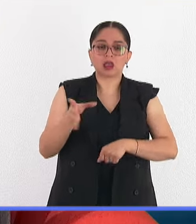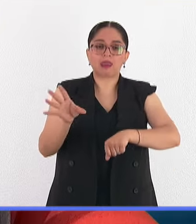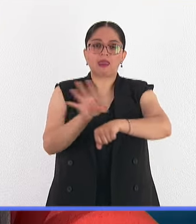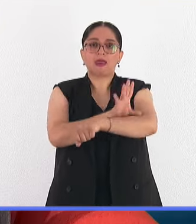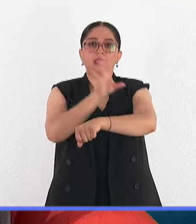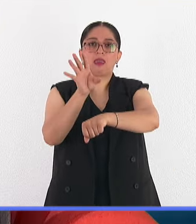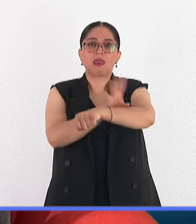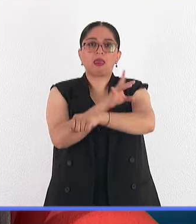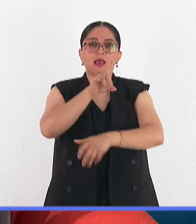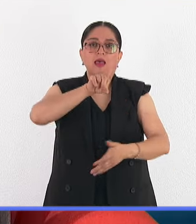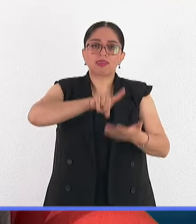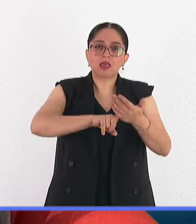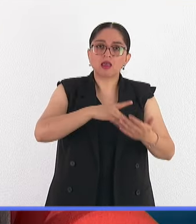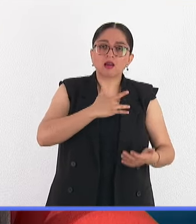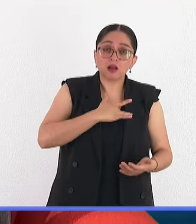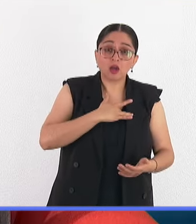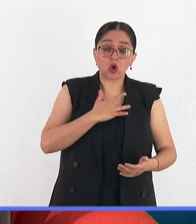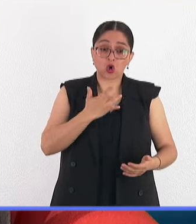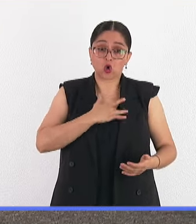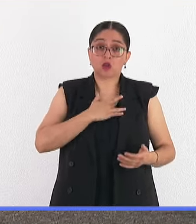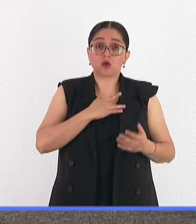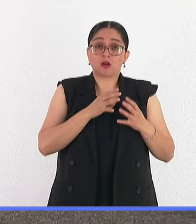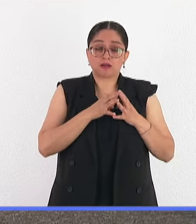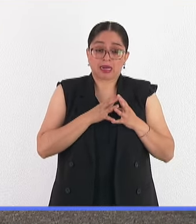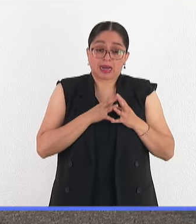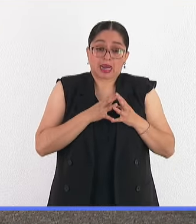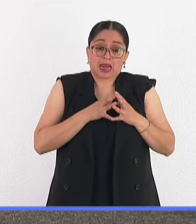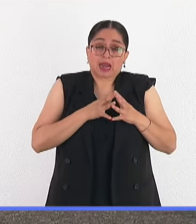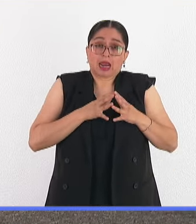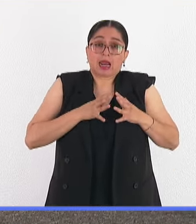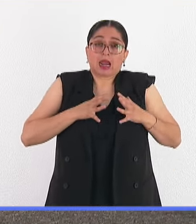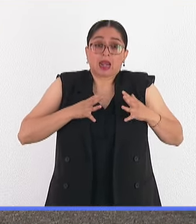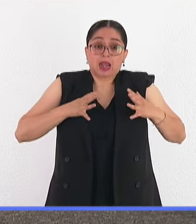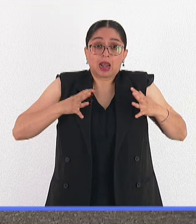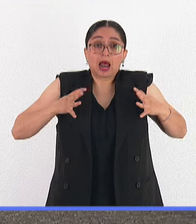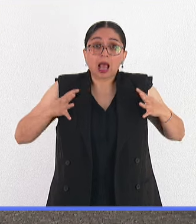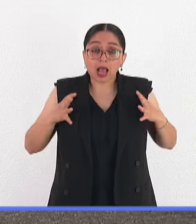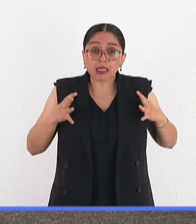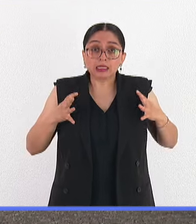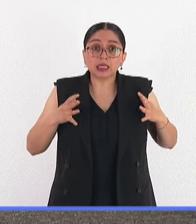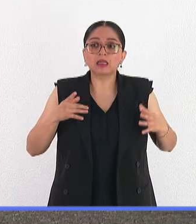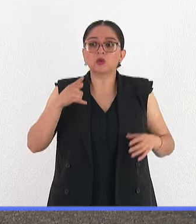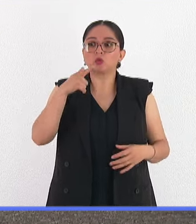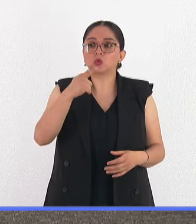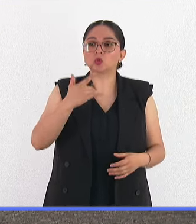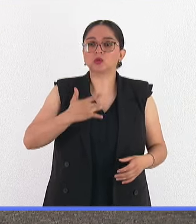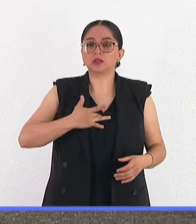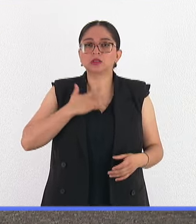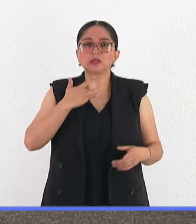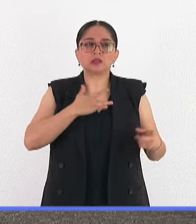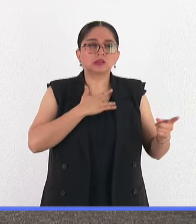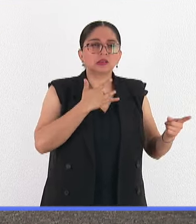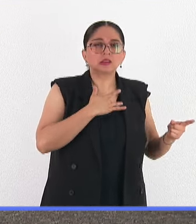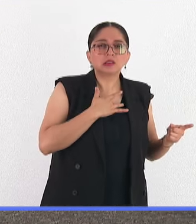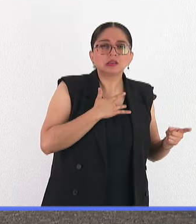puede llegar a agrandarse el corazón también, muy grande. Y todos estos síntomas pueden ser incompatibles